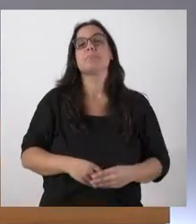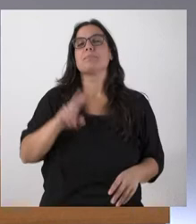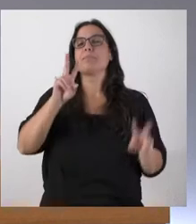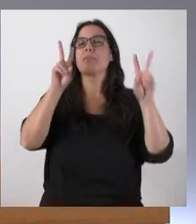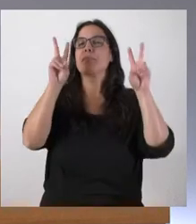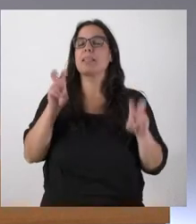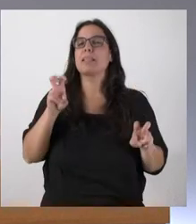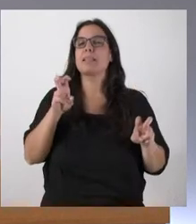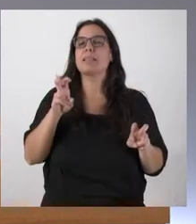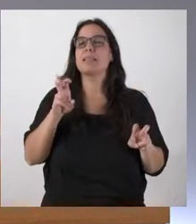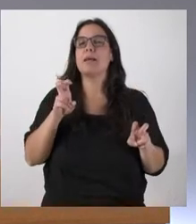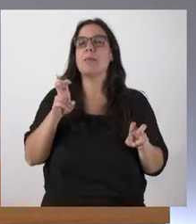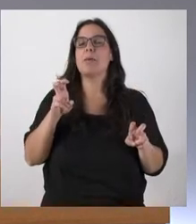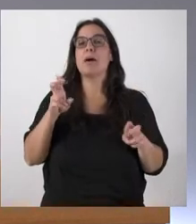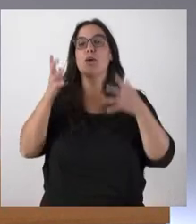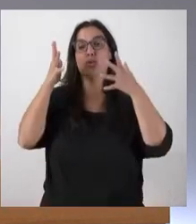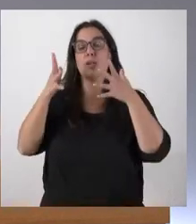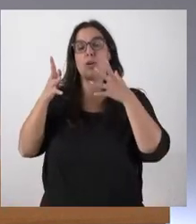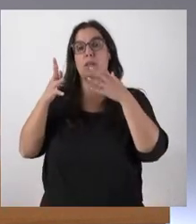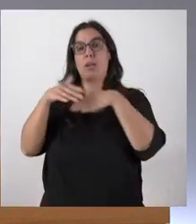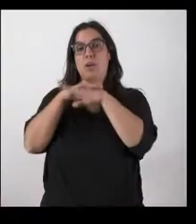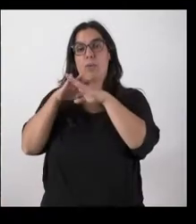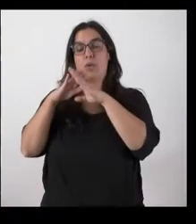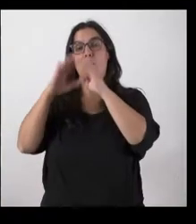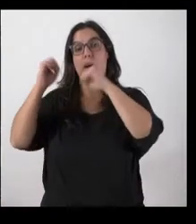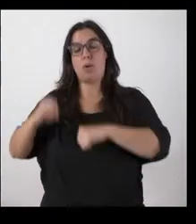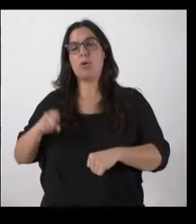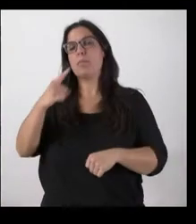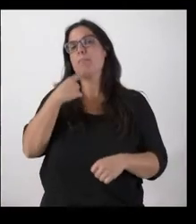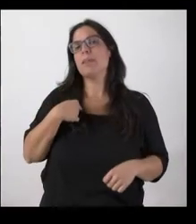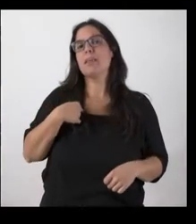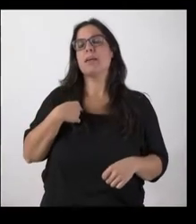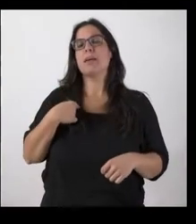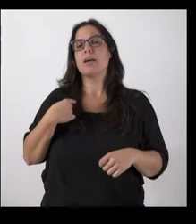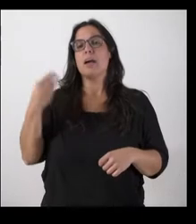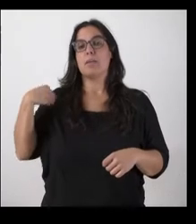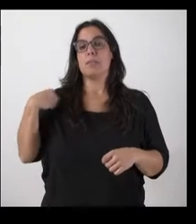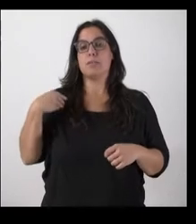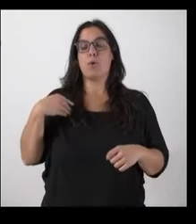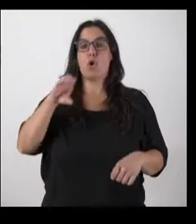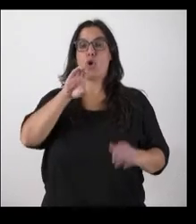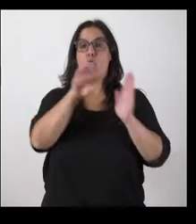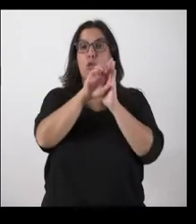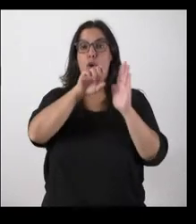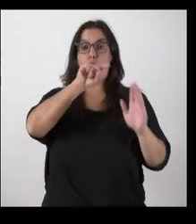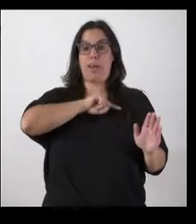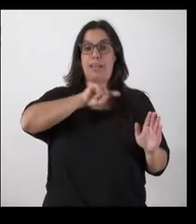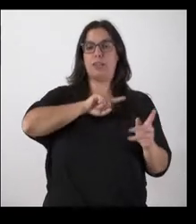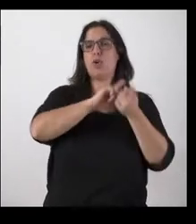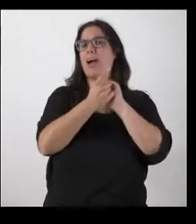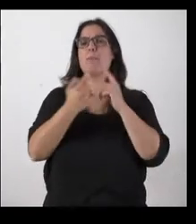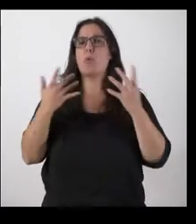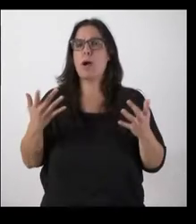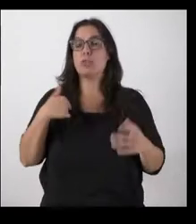los acuerdos del Consejo de Gobierno, me gustaría que nos expliquen un poco más en qué cambia esta actualización del Código Ético. He visto que se añade una